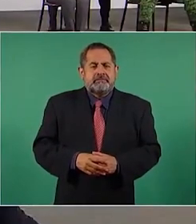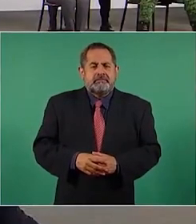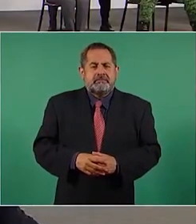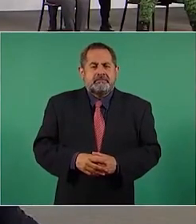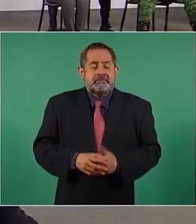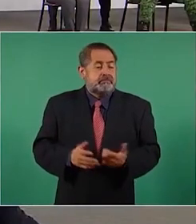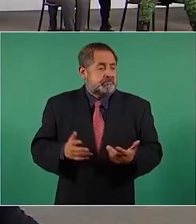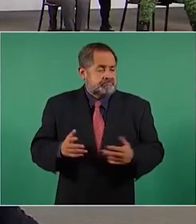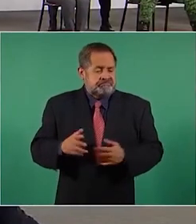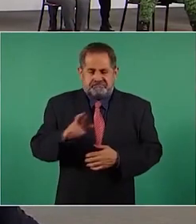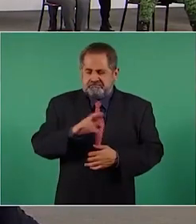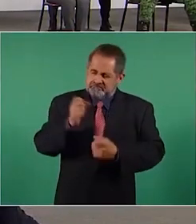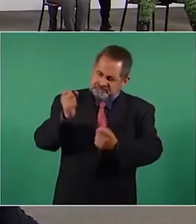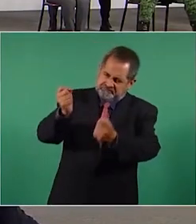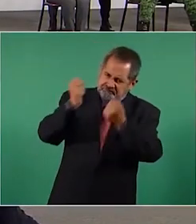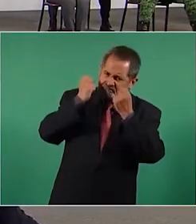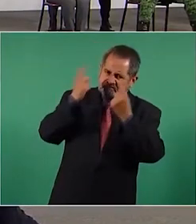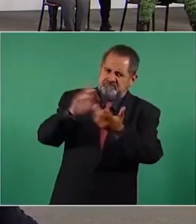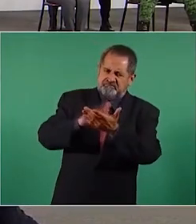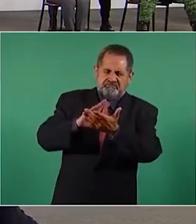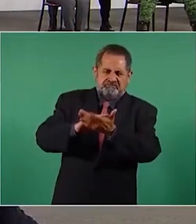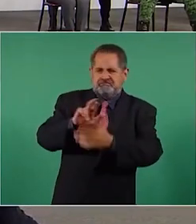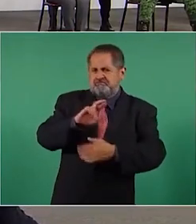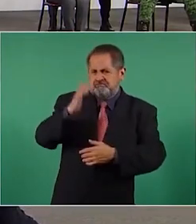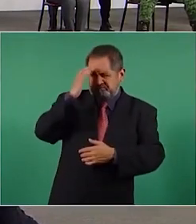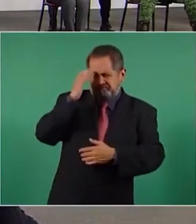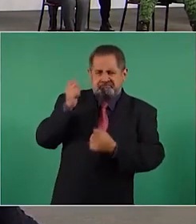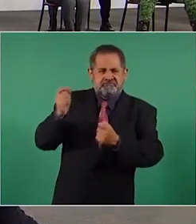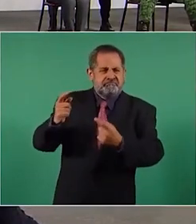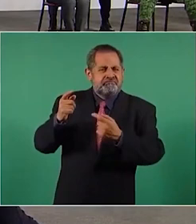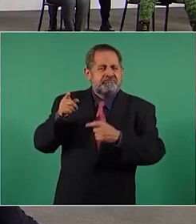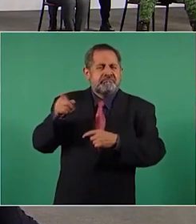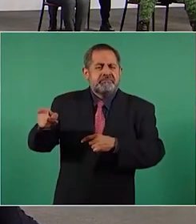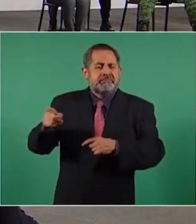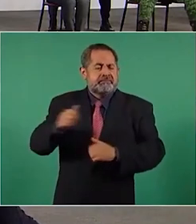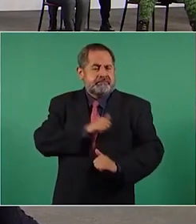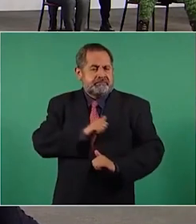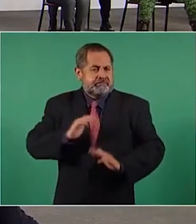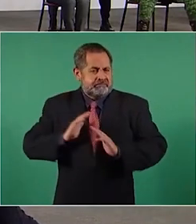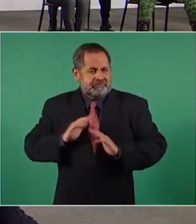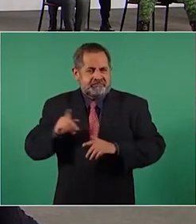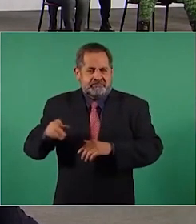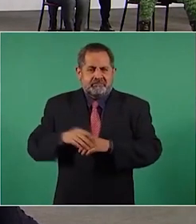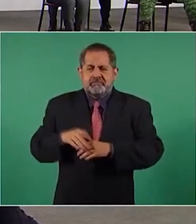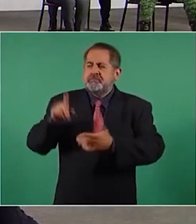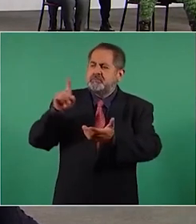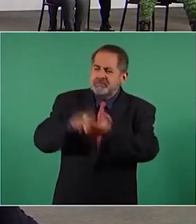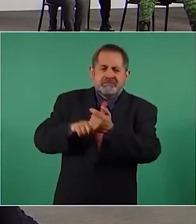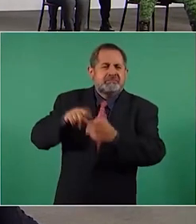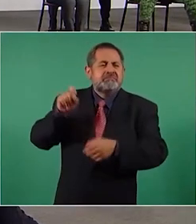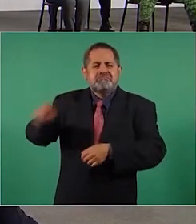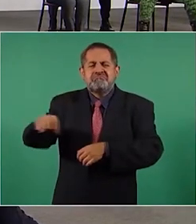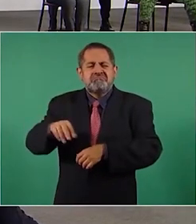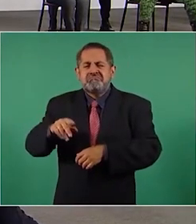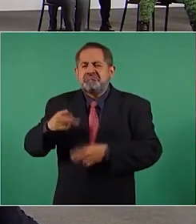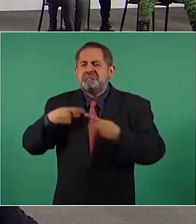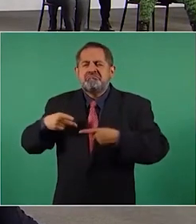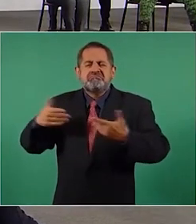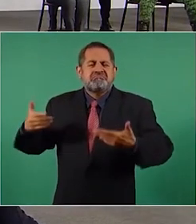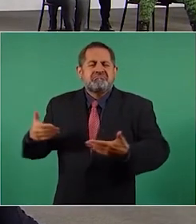Nuestro reconocimiento a los soldados, que es un pueblo uniformado.